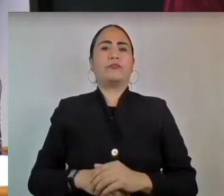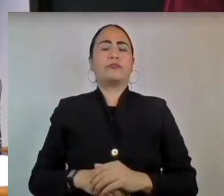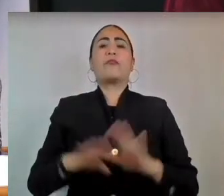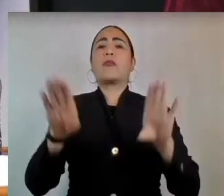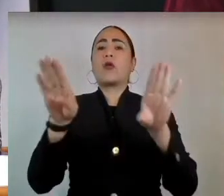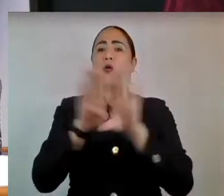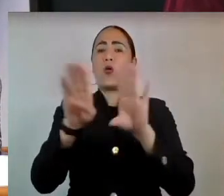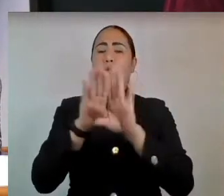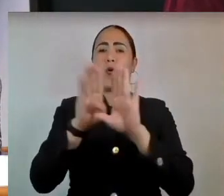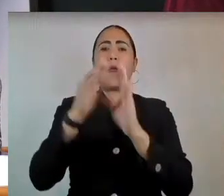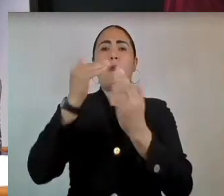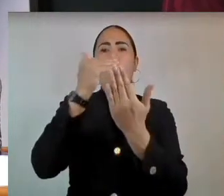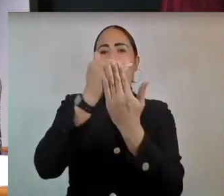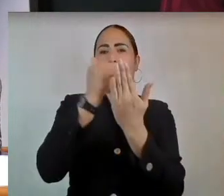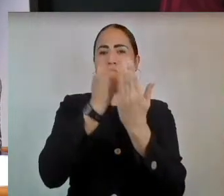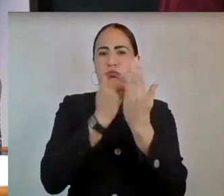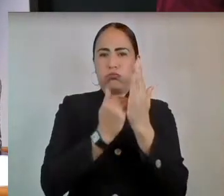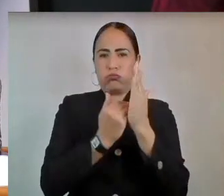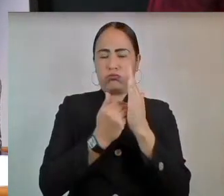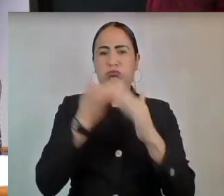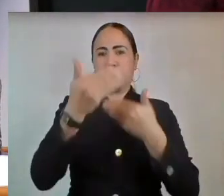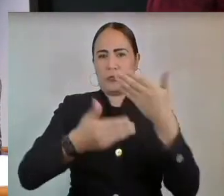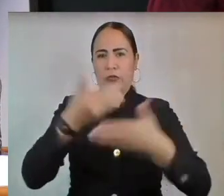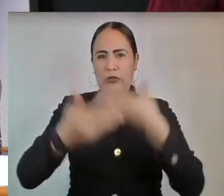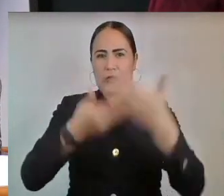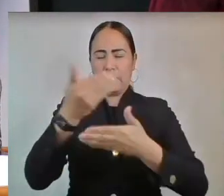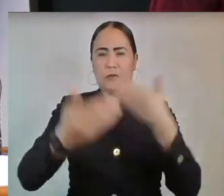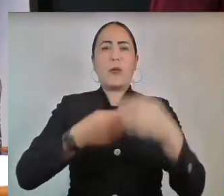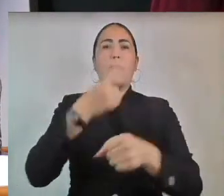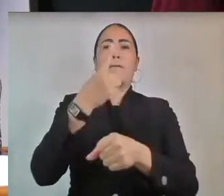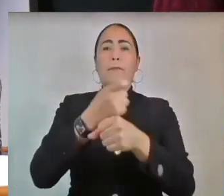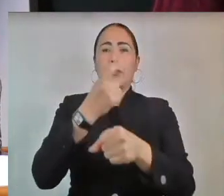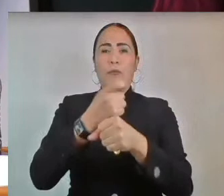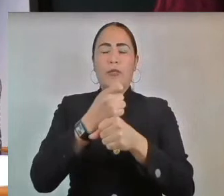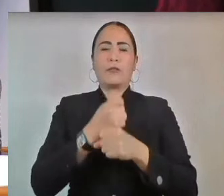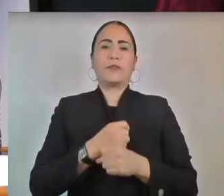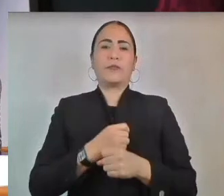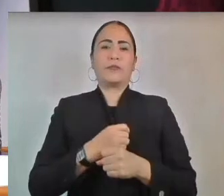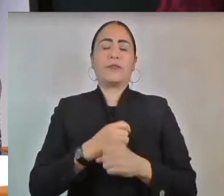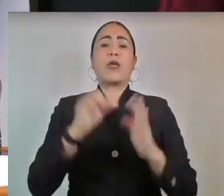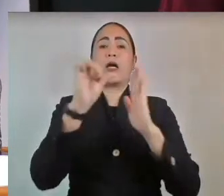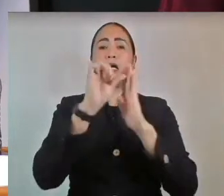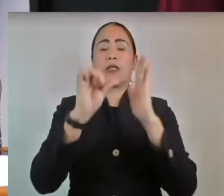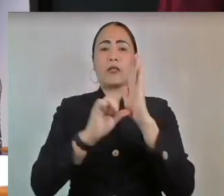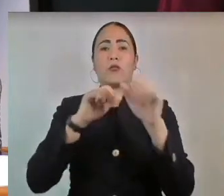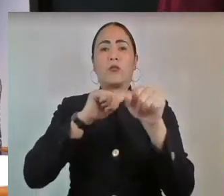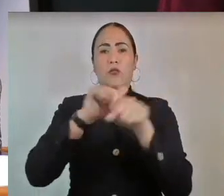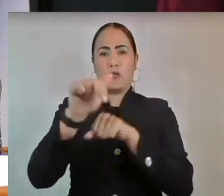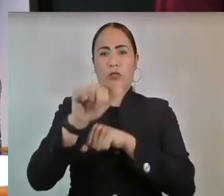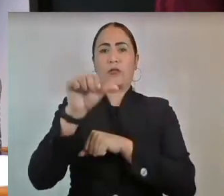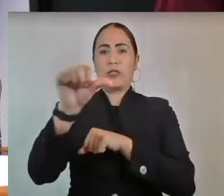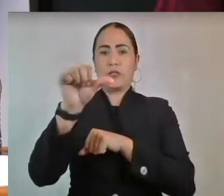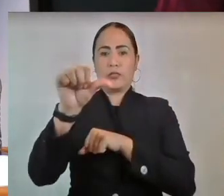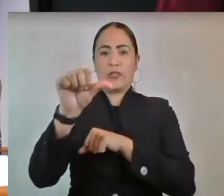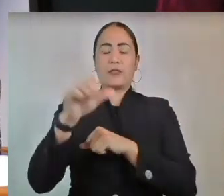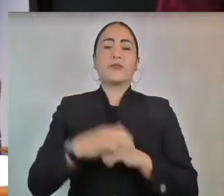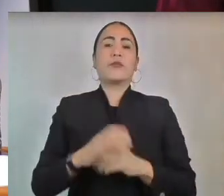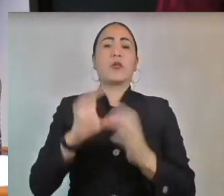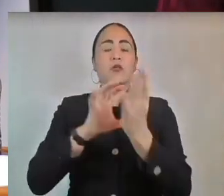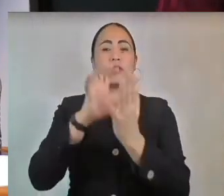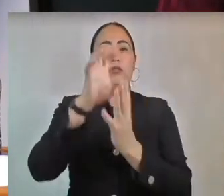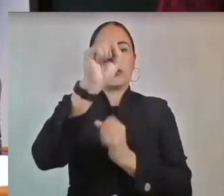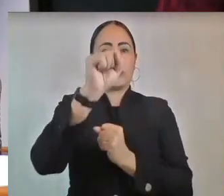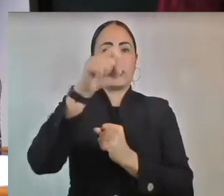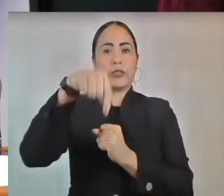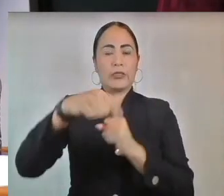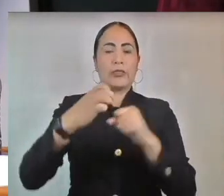proceso. Primero, para dar cumplimiento a lo establecido en el artículo 16 de la Constitución Política del